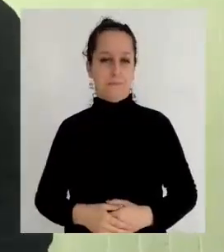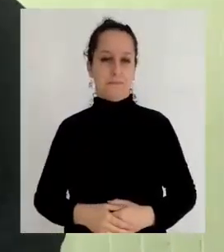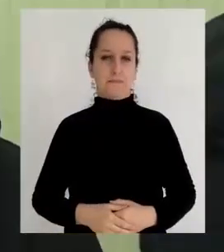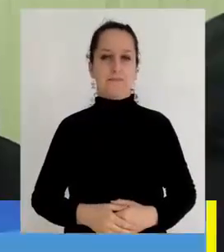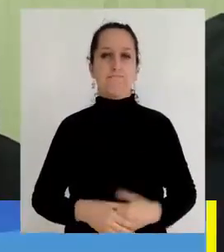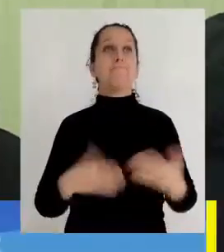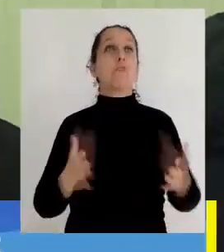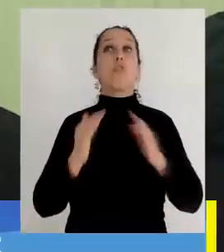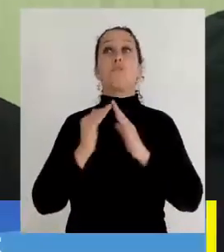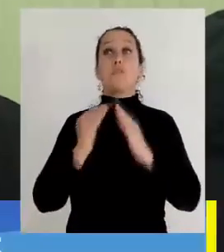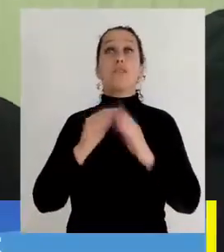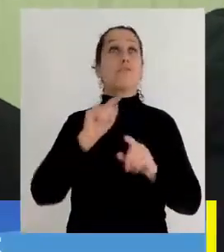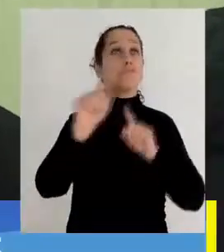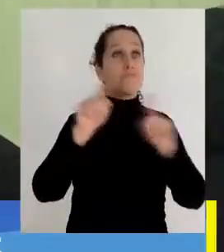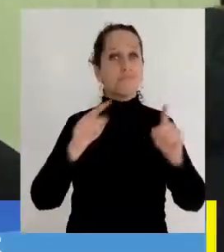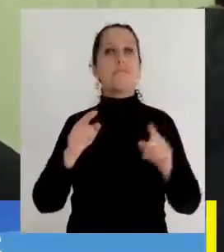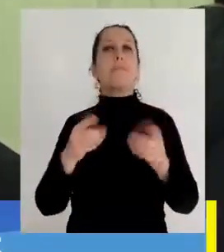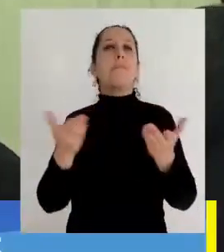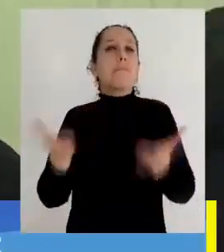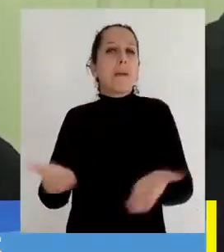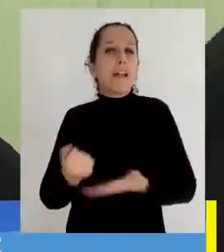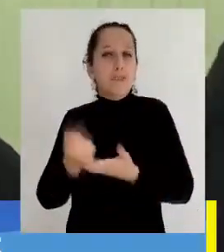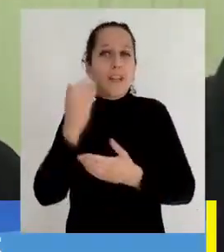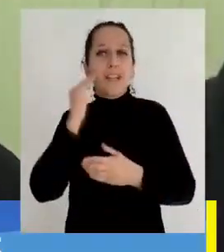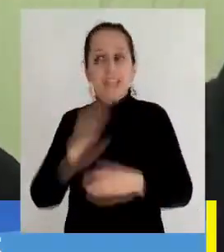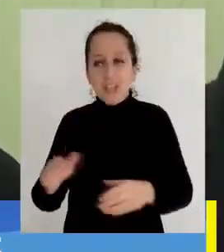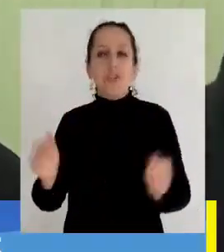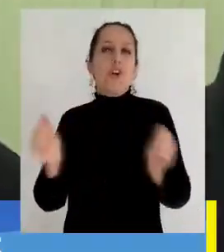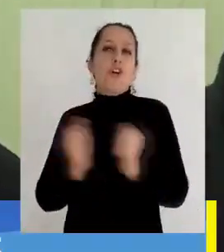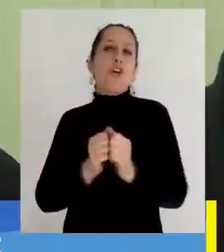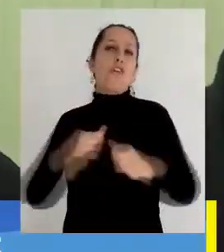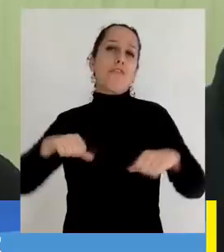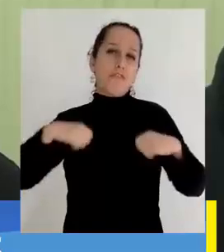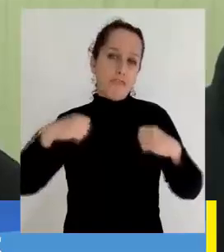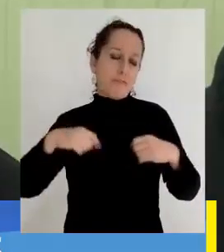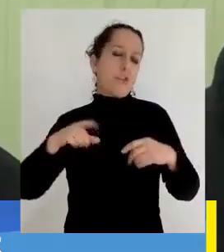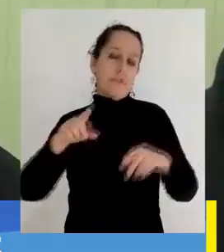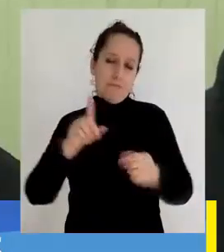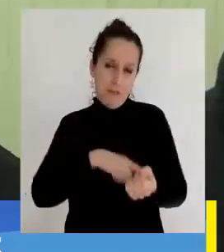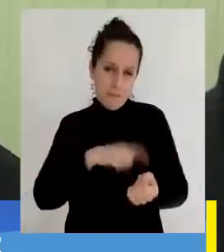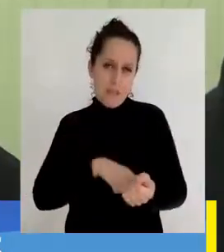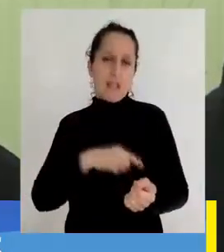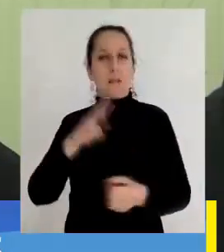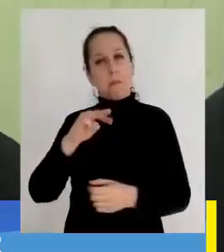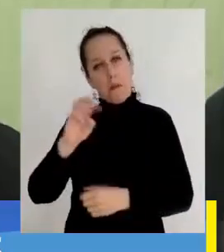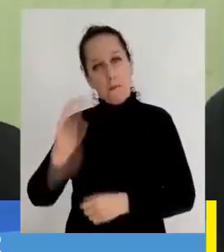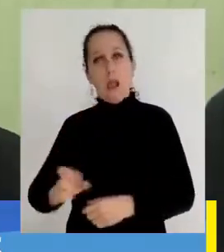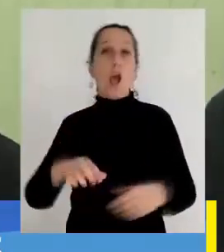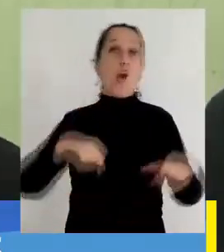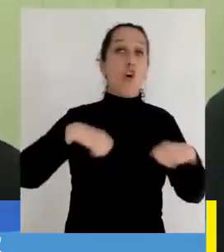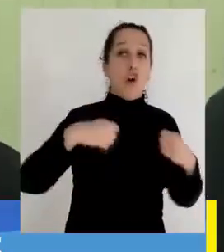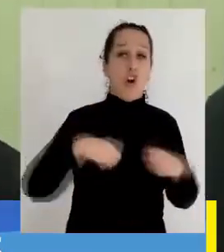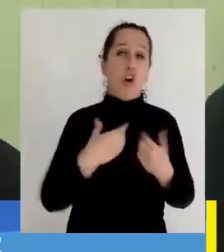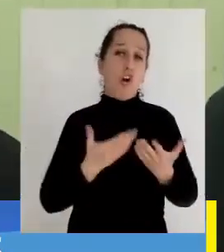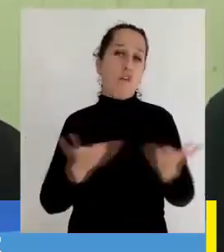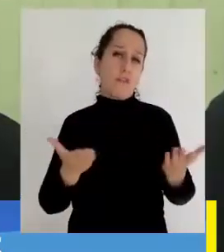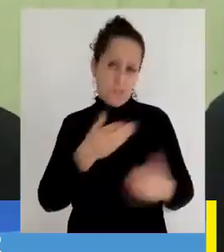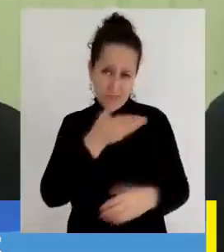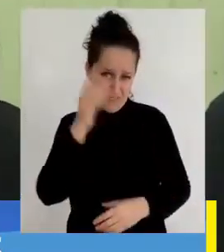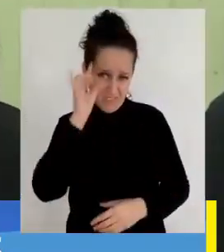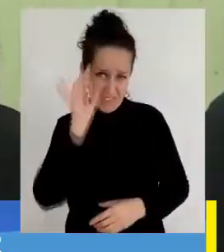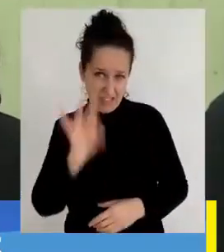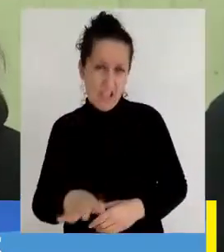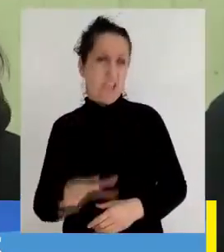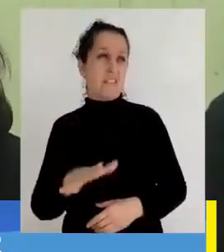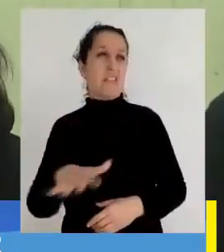barrio, porque servirá para que los niños estén ahí con sus papás, para los jóvenes y sacarlo un poco de...